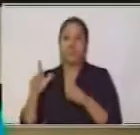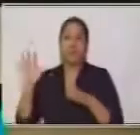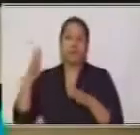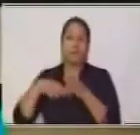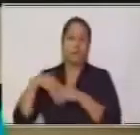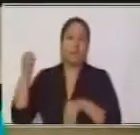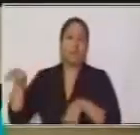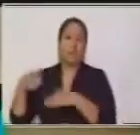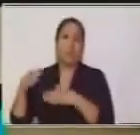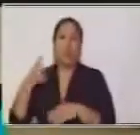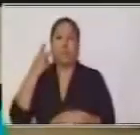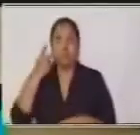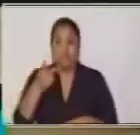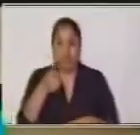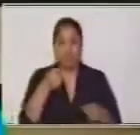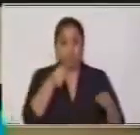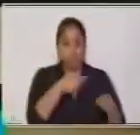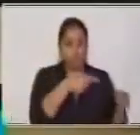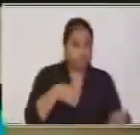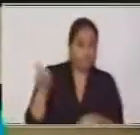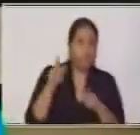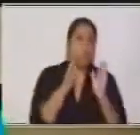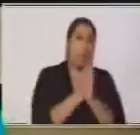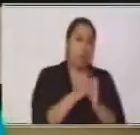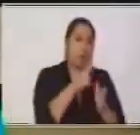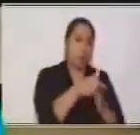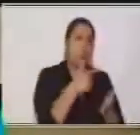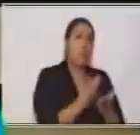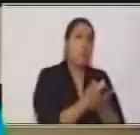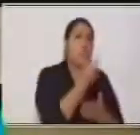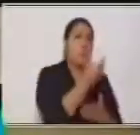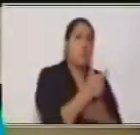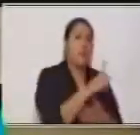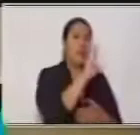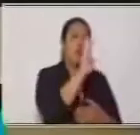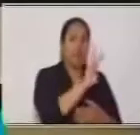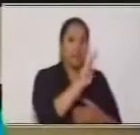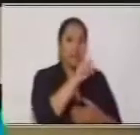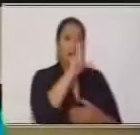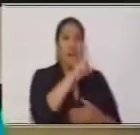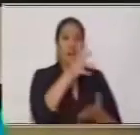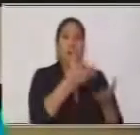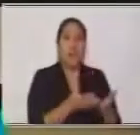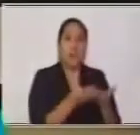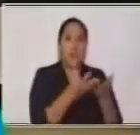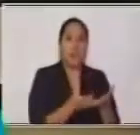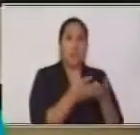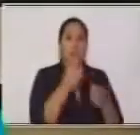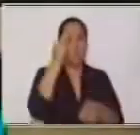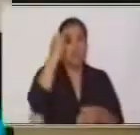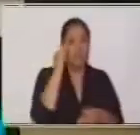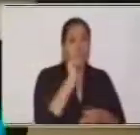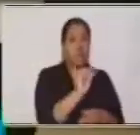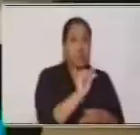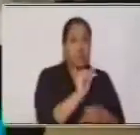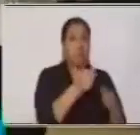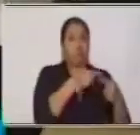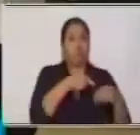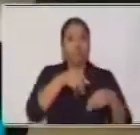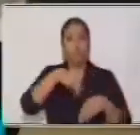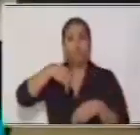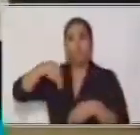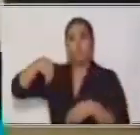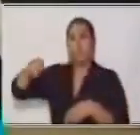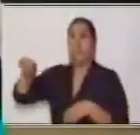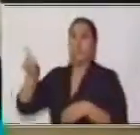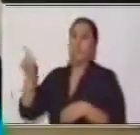decía, mira, me vas a comprar tres libras de frijol. Y en la tienda el señor que atiende la tienda nos decía, mire,